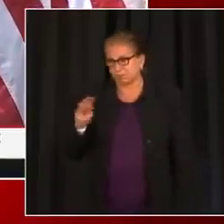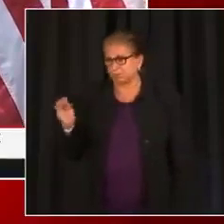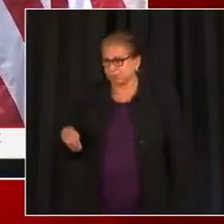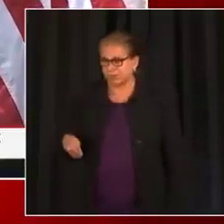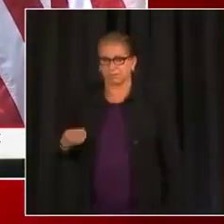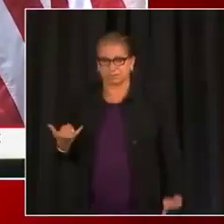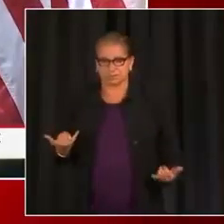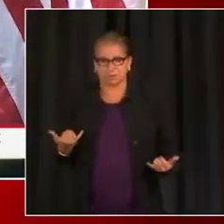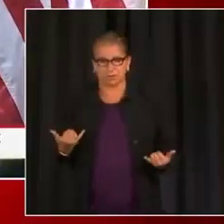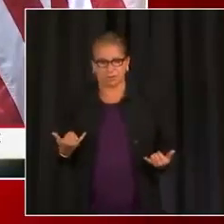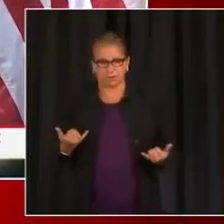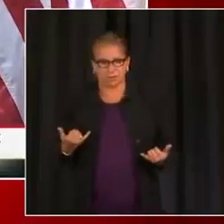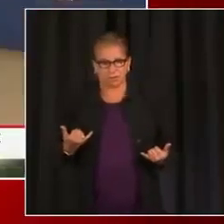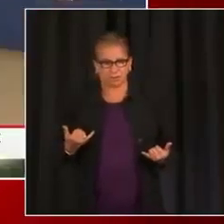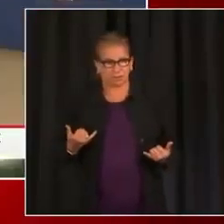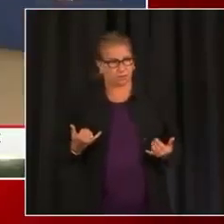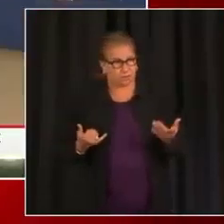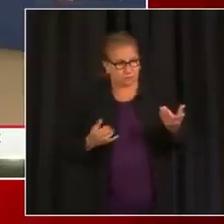Ok.